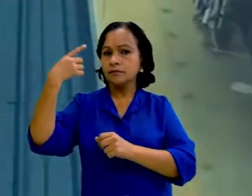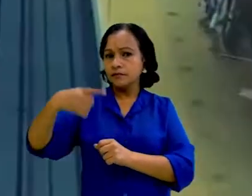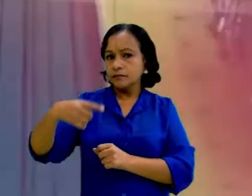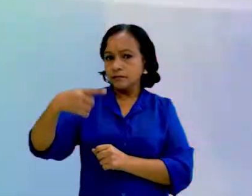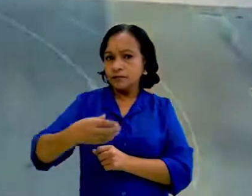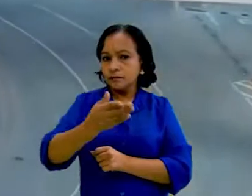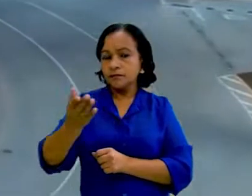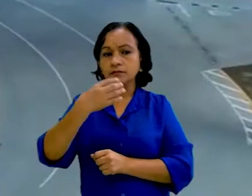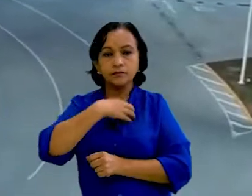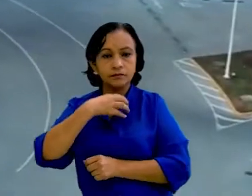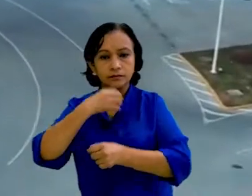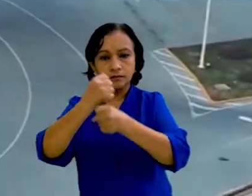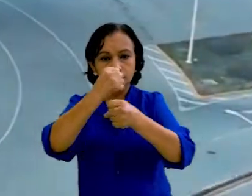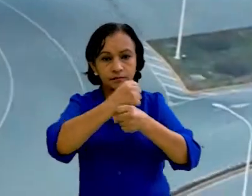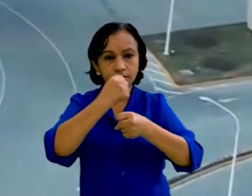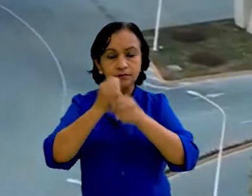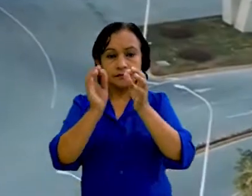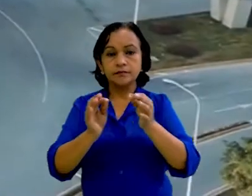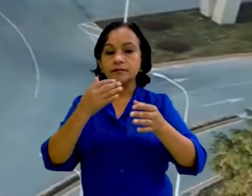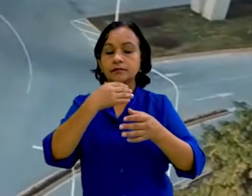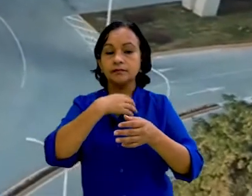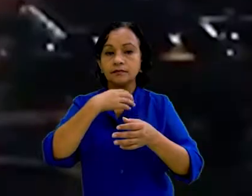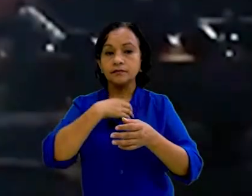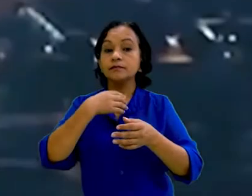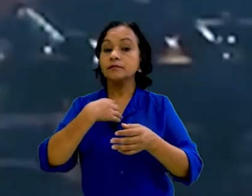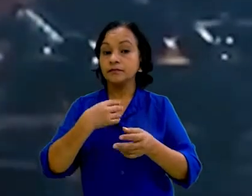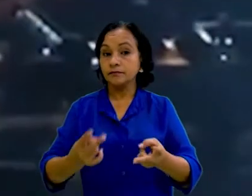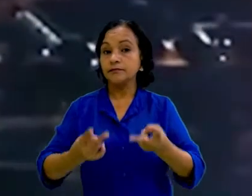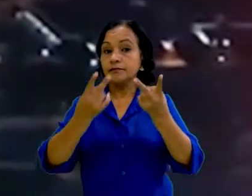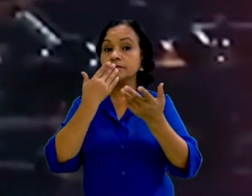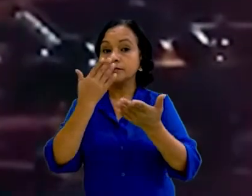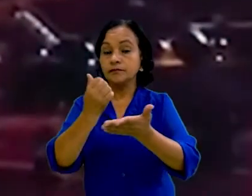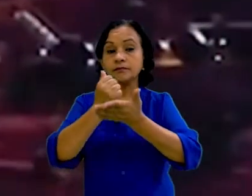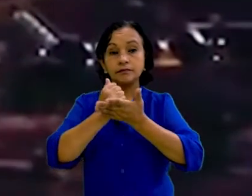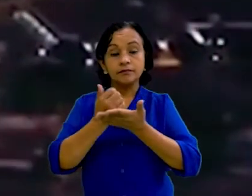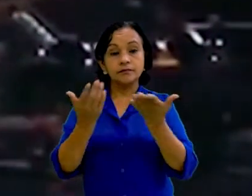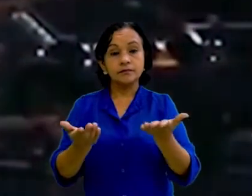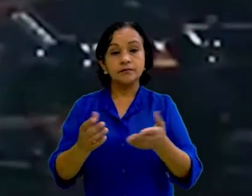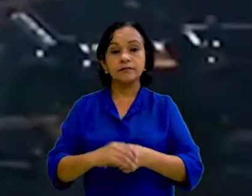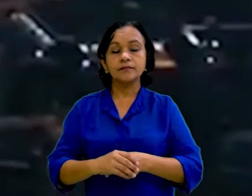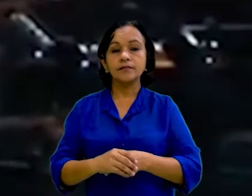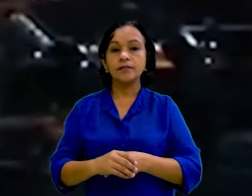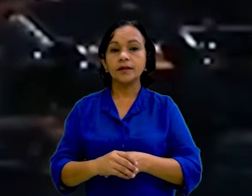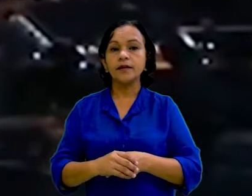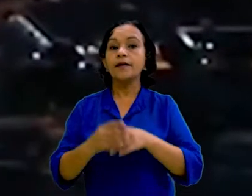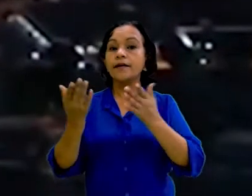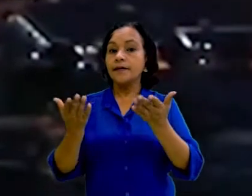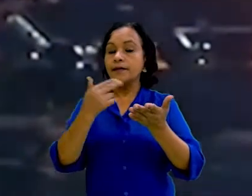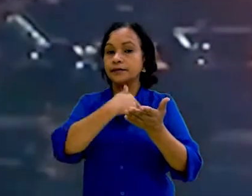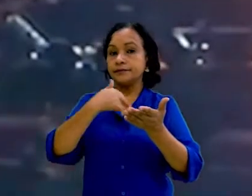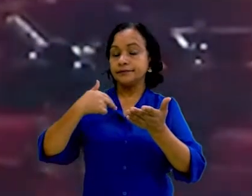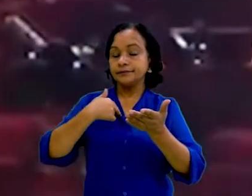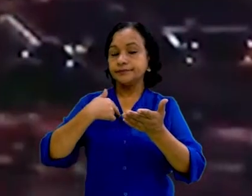derechos y como protagonistas fundamentales en la construcción de su propio bienestar. Así, el